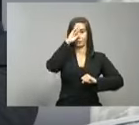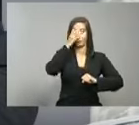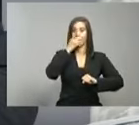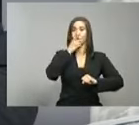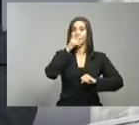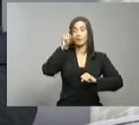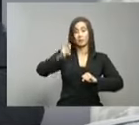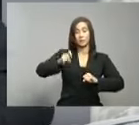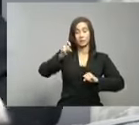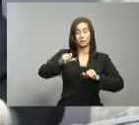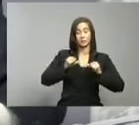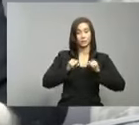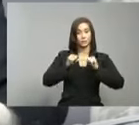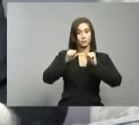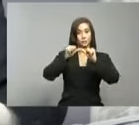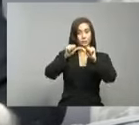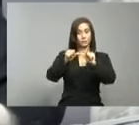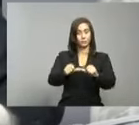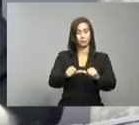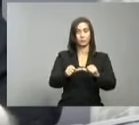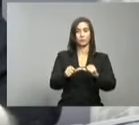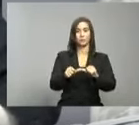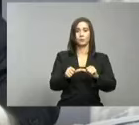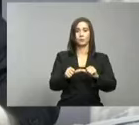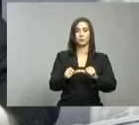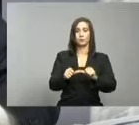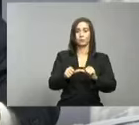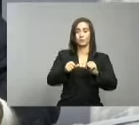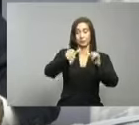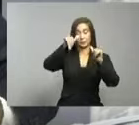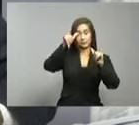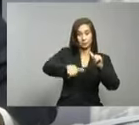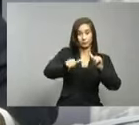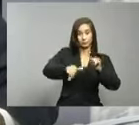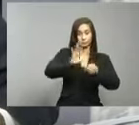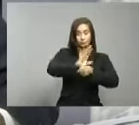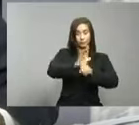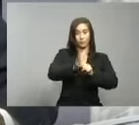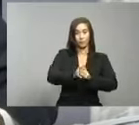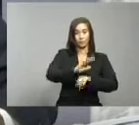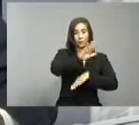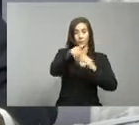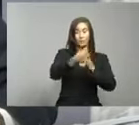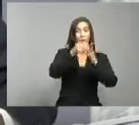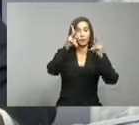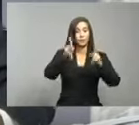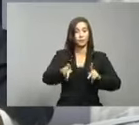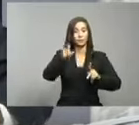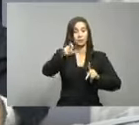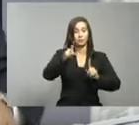debe mantenerse hasta tanto esté vigente el proceso